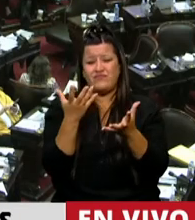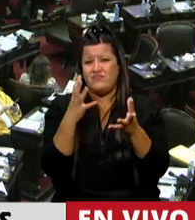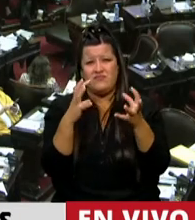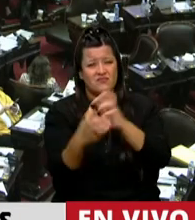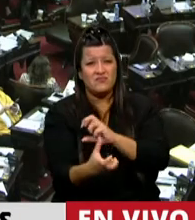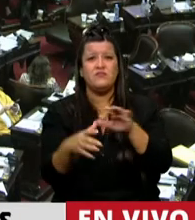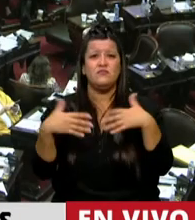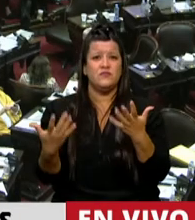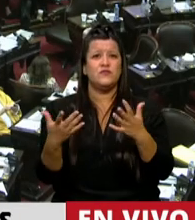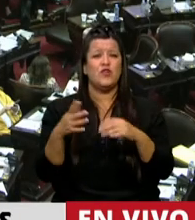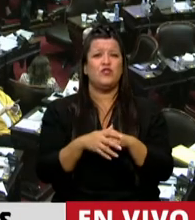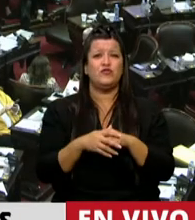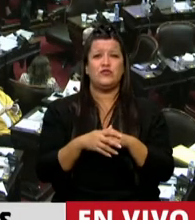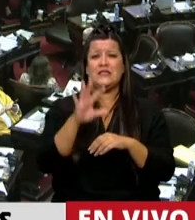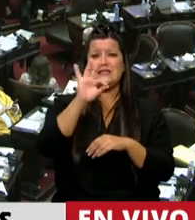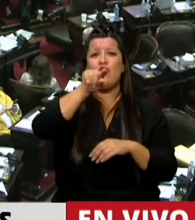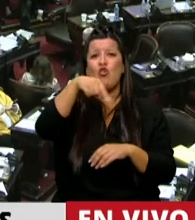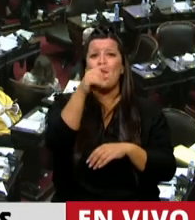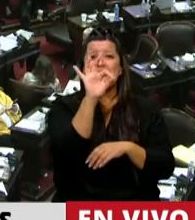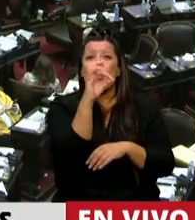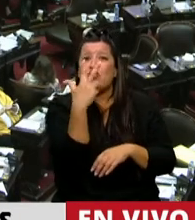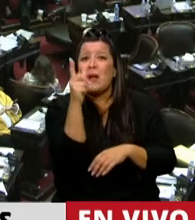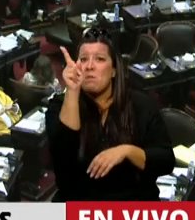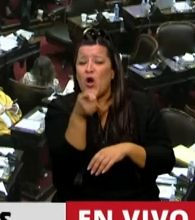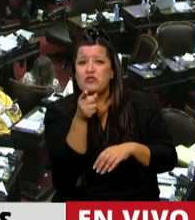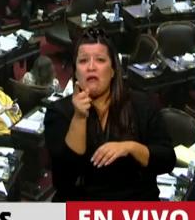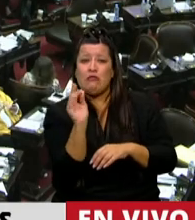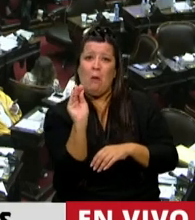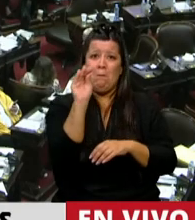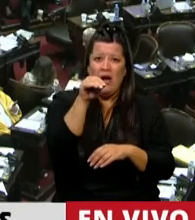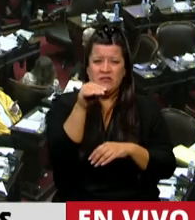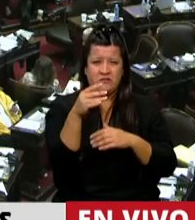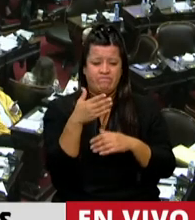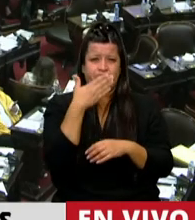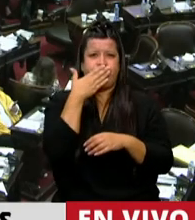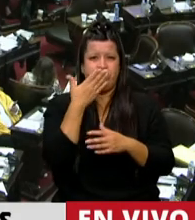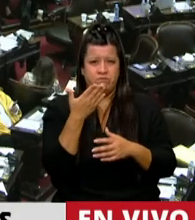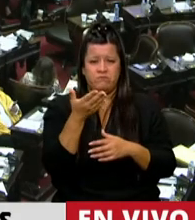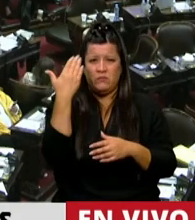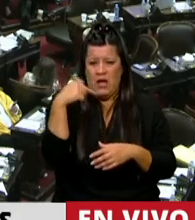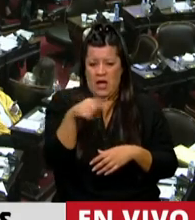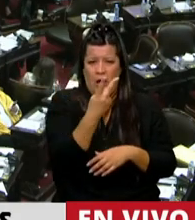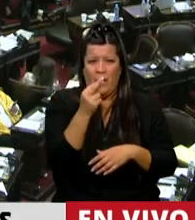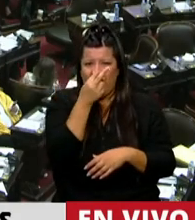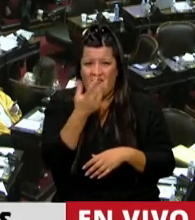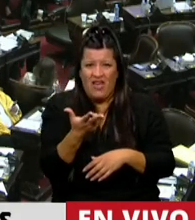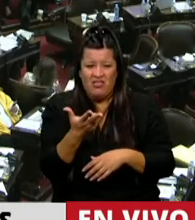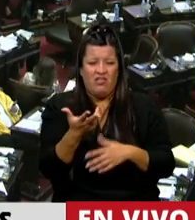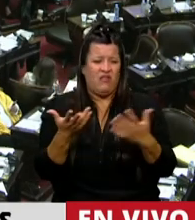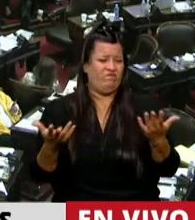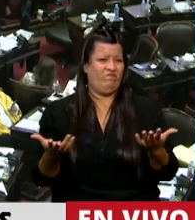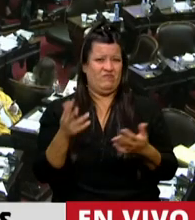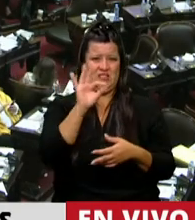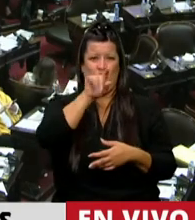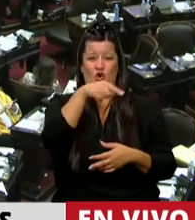un aumento del 0,03% con respecto al 2020, nos parece realmente